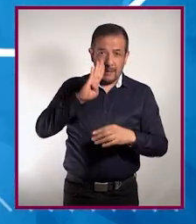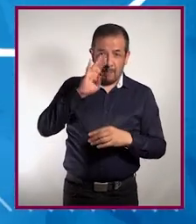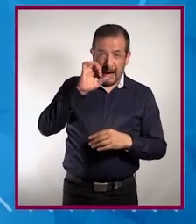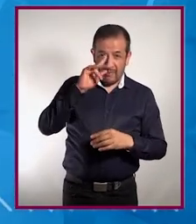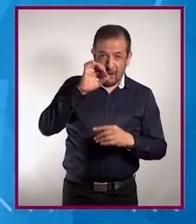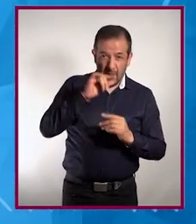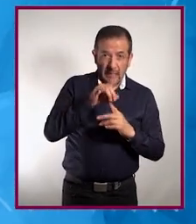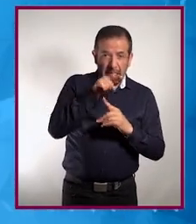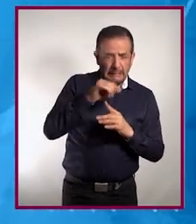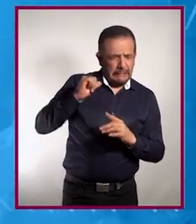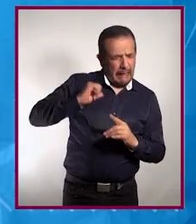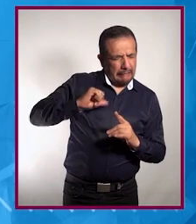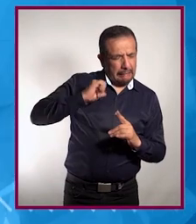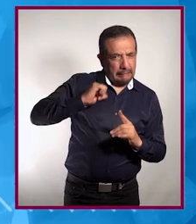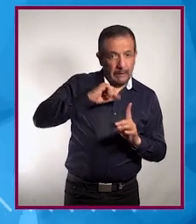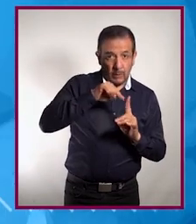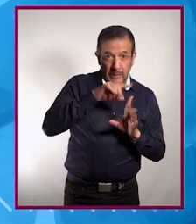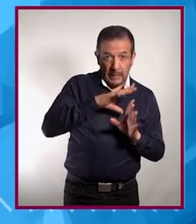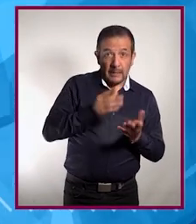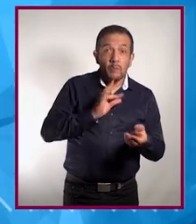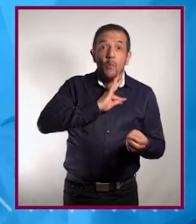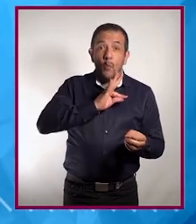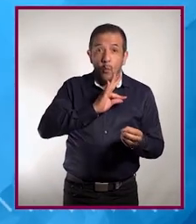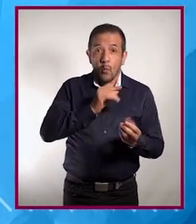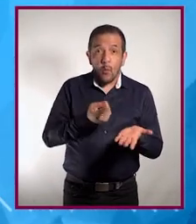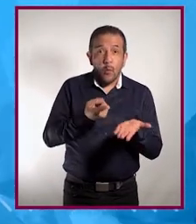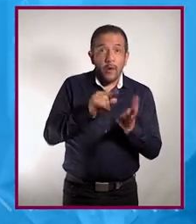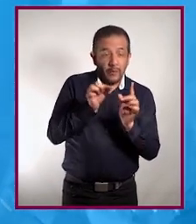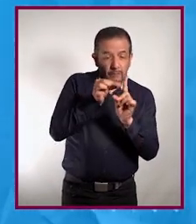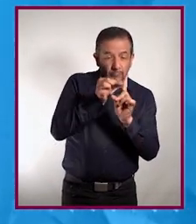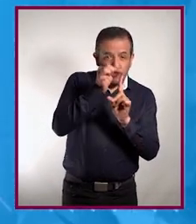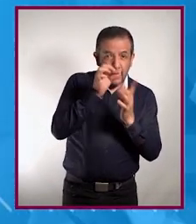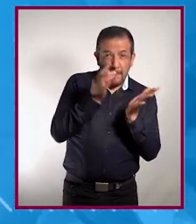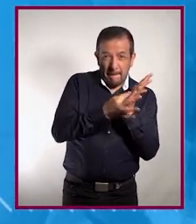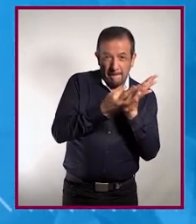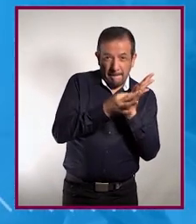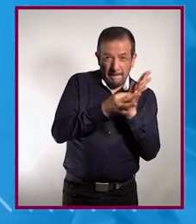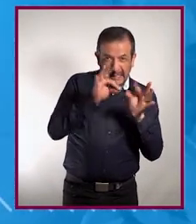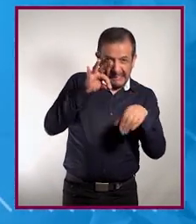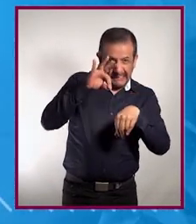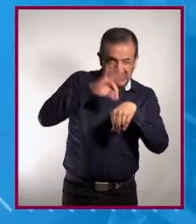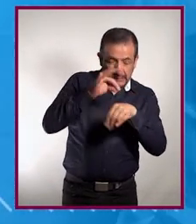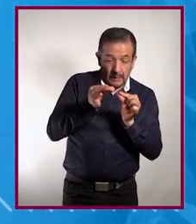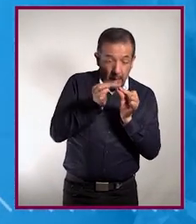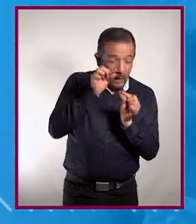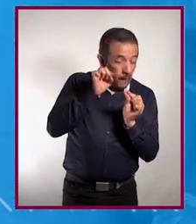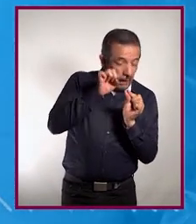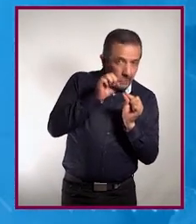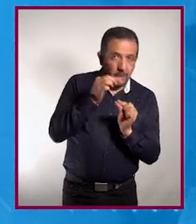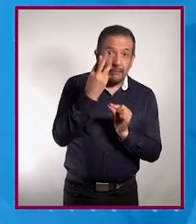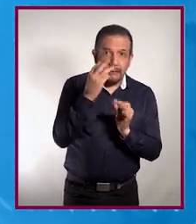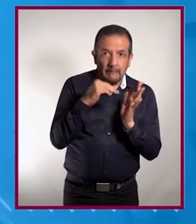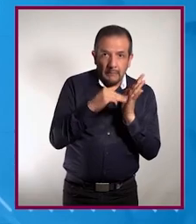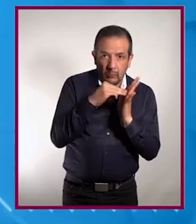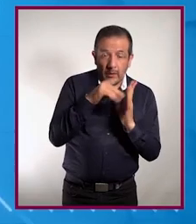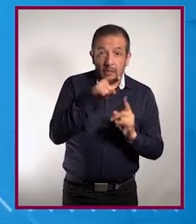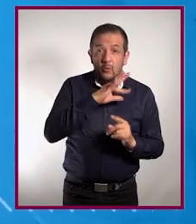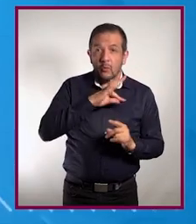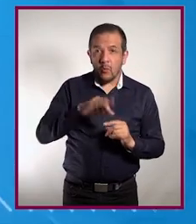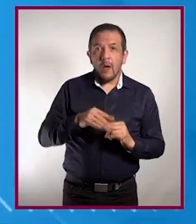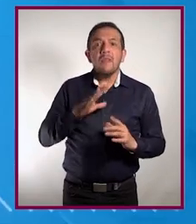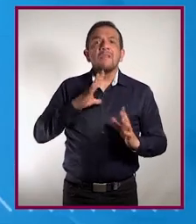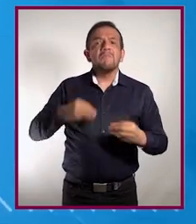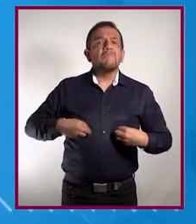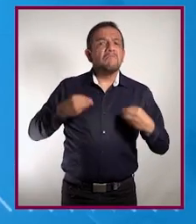También son las células más antiguas que existen en el planeta. Las encontramos en casi todas partes y dependiendo de su variedad pueden sobrevivir en